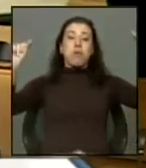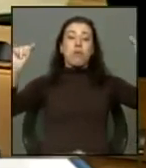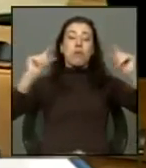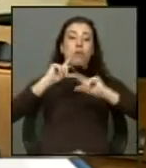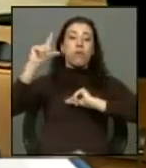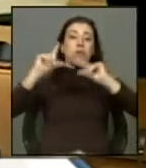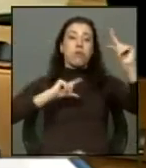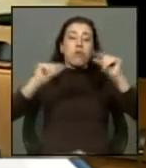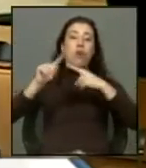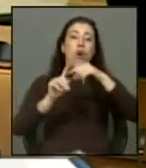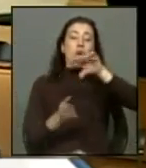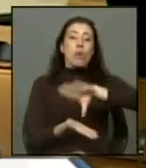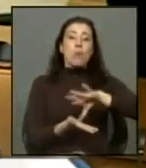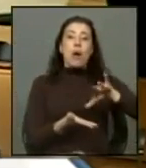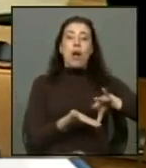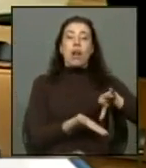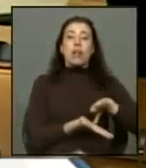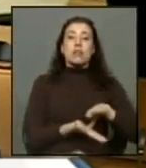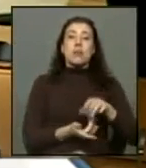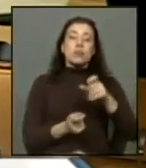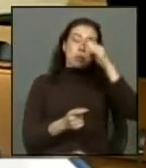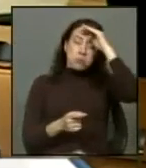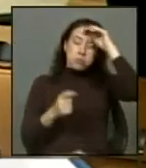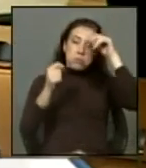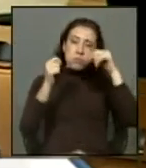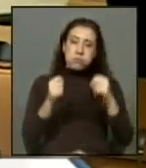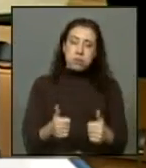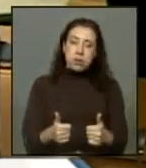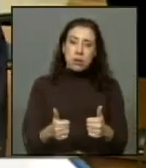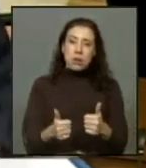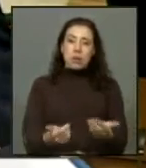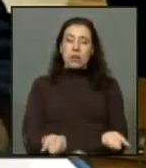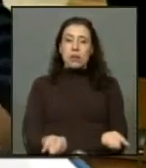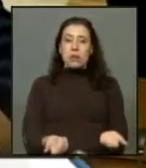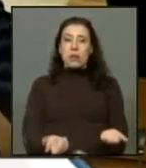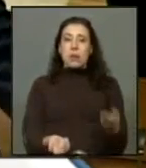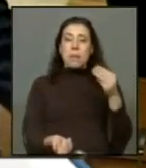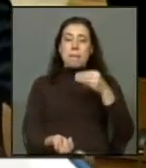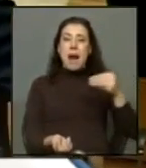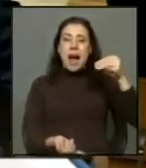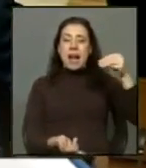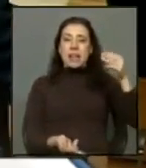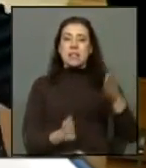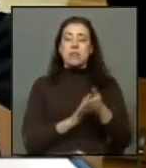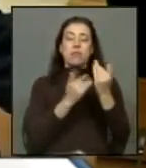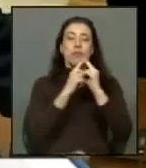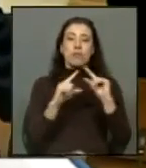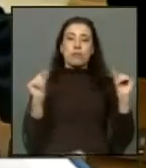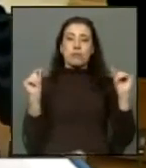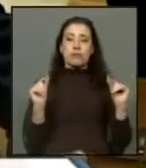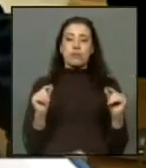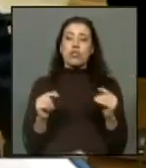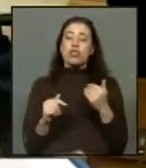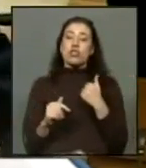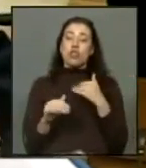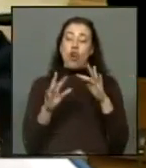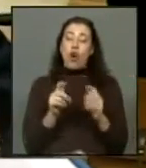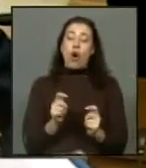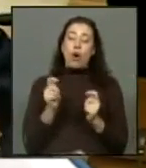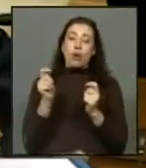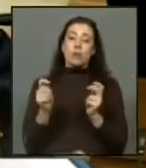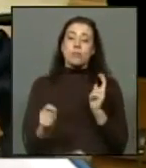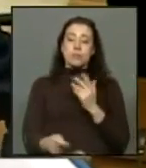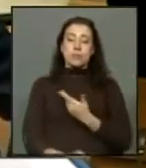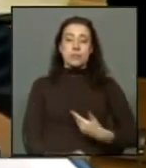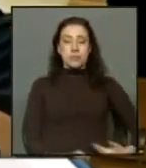de especialistas, de profesionales, de doctorados, de magistrados, etcétera, en esta materia. Por eso estoy enviando este oficio, señora